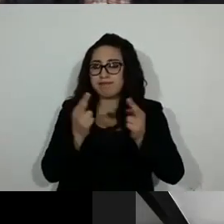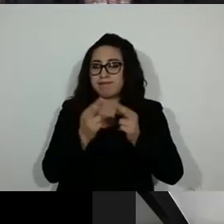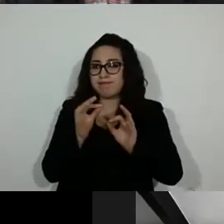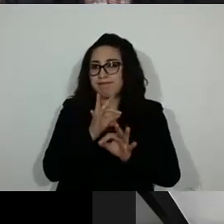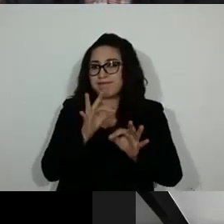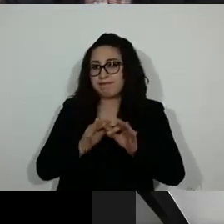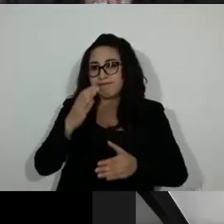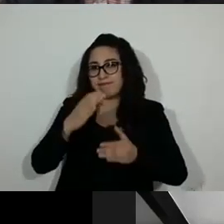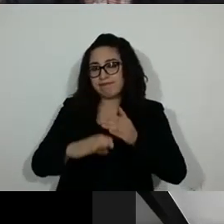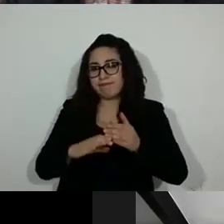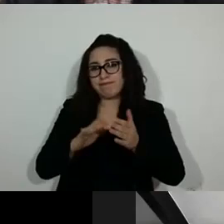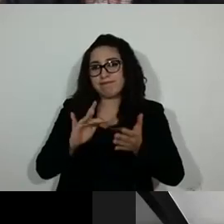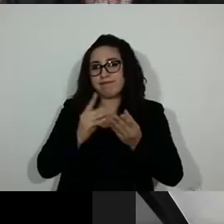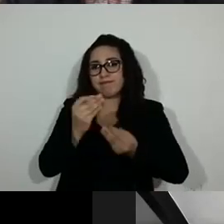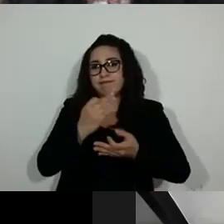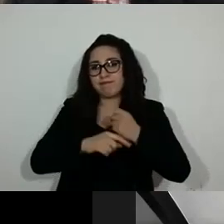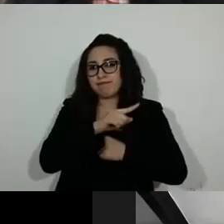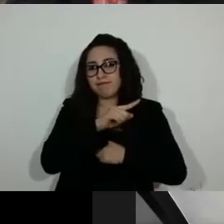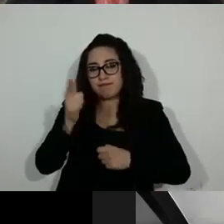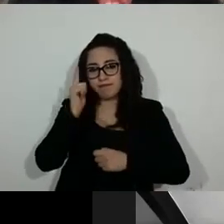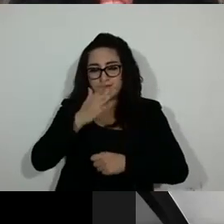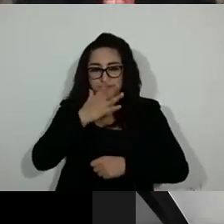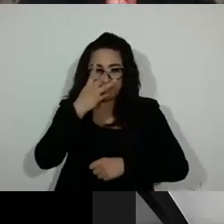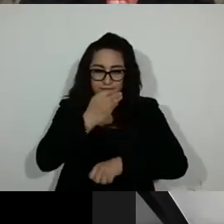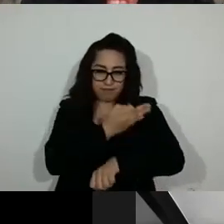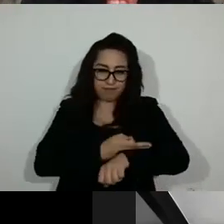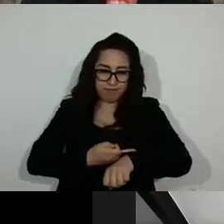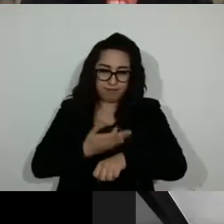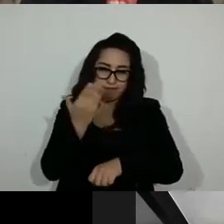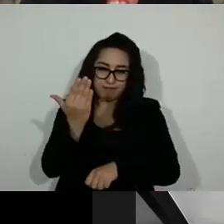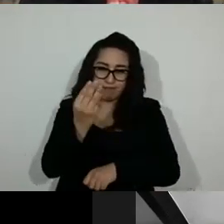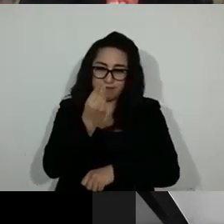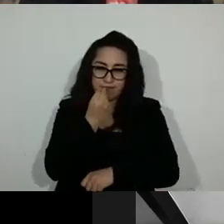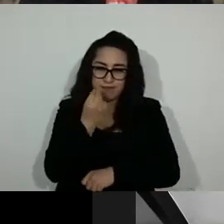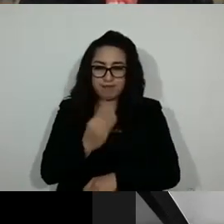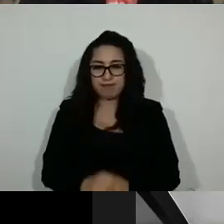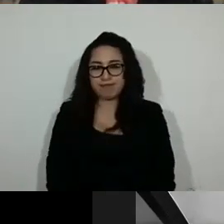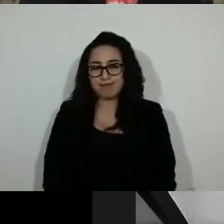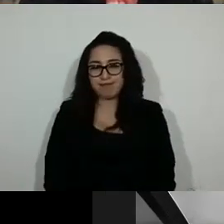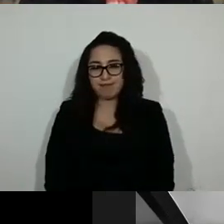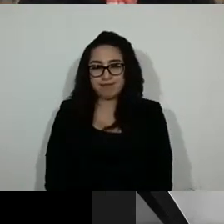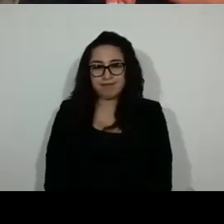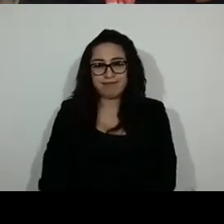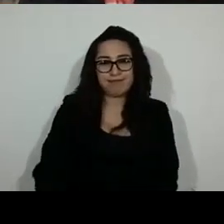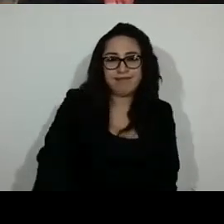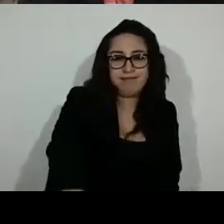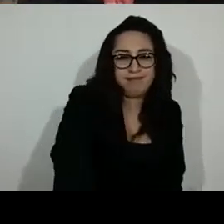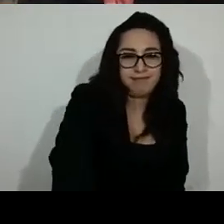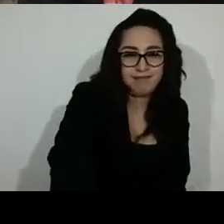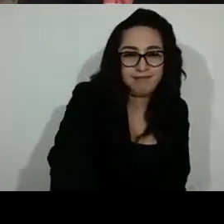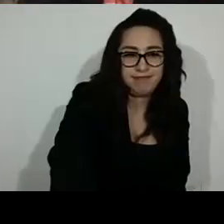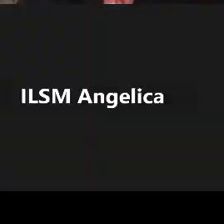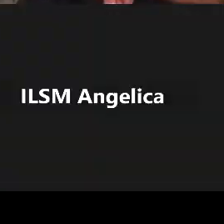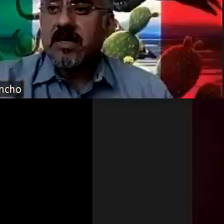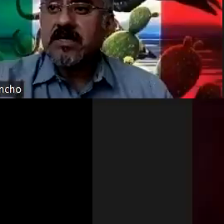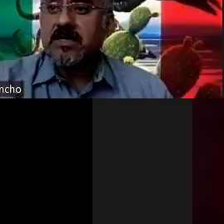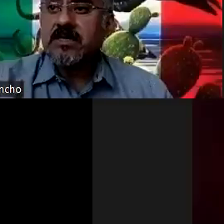a todos, que tengan muy buena tarde y buen provecho. Gracias. gracias. Buenas tardes a todas. Gracias. Buen inicio de semana.